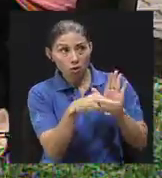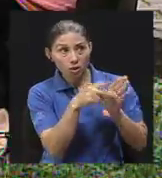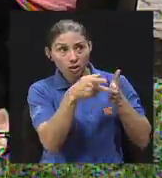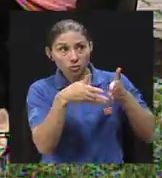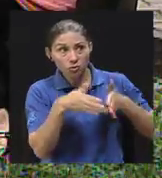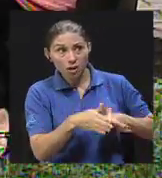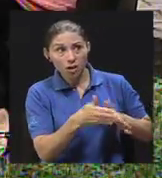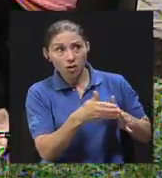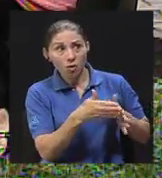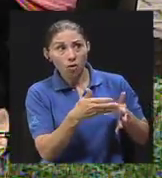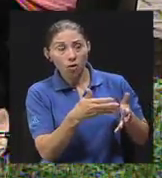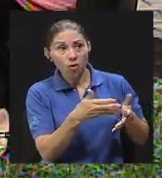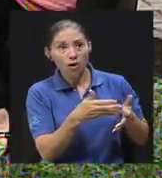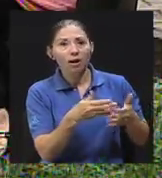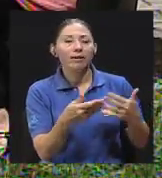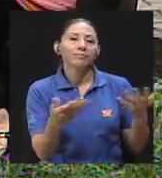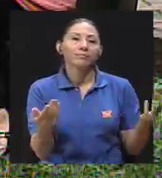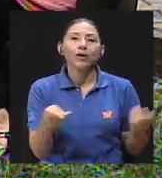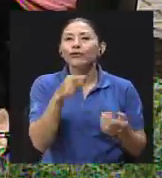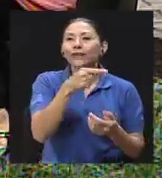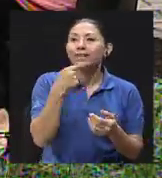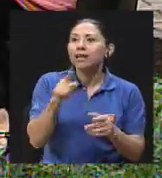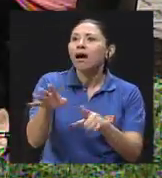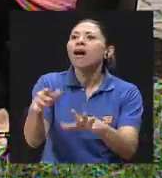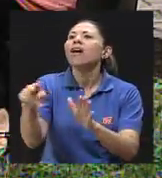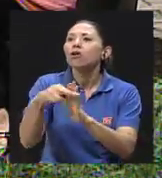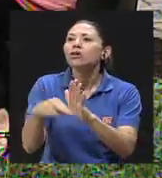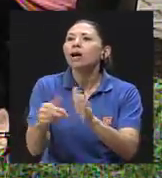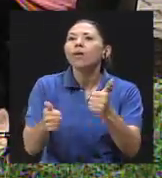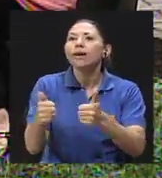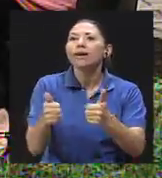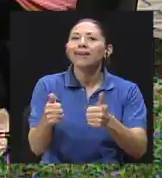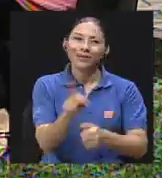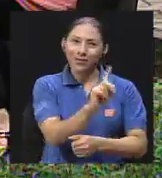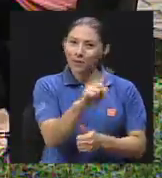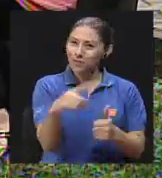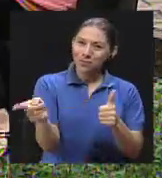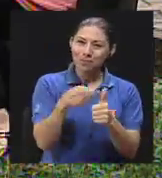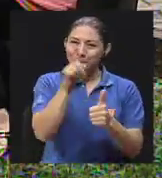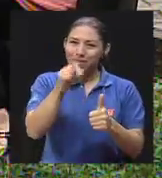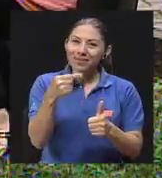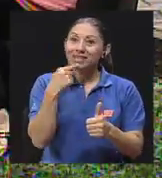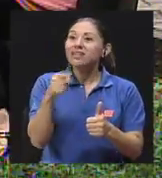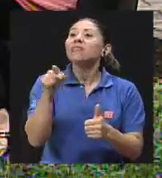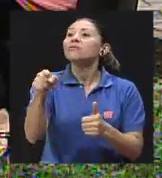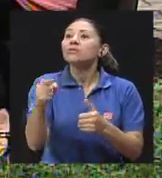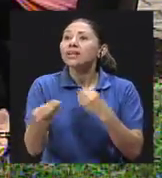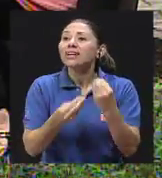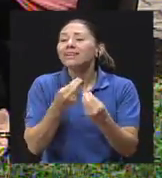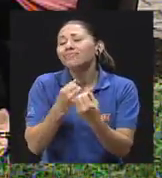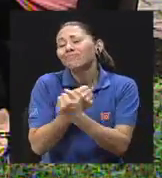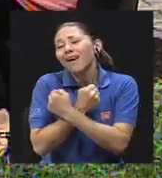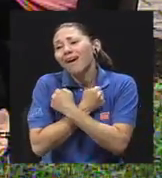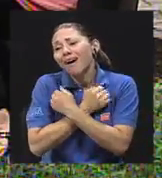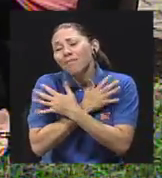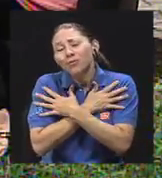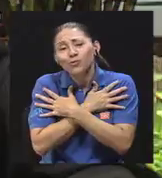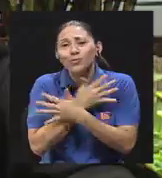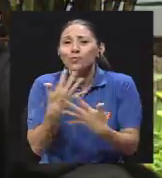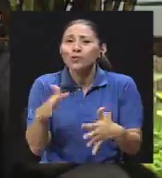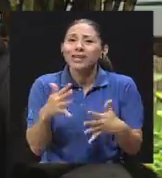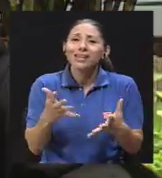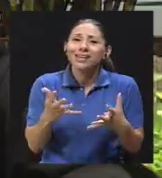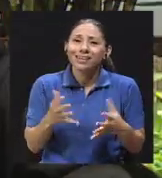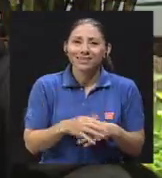sacó? En vez de decirle, qué alegría pasaste, qué emoción. Ah, no, primero es, nos sale el papá autoritario.